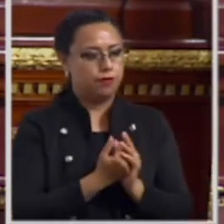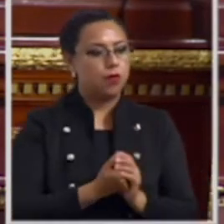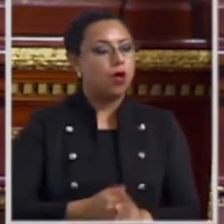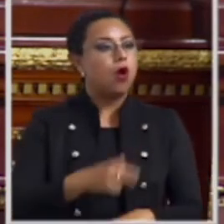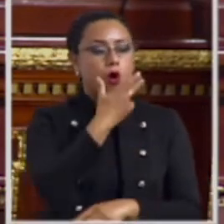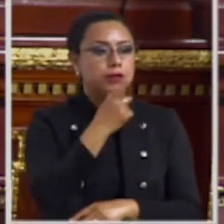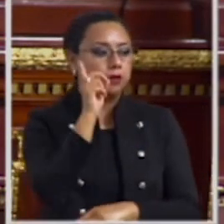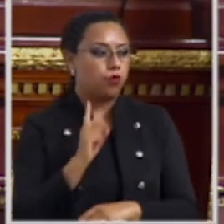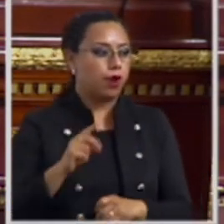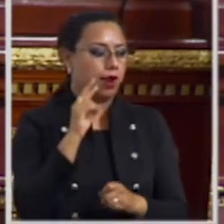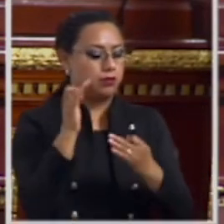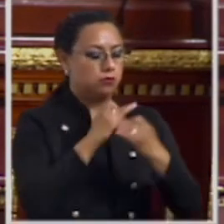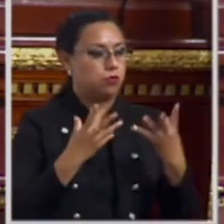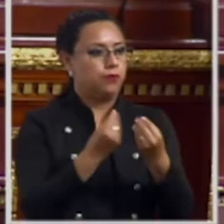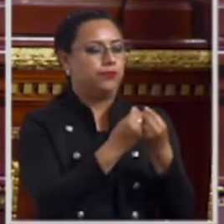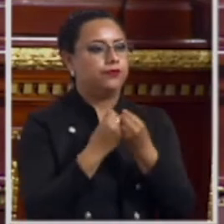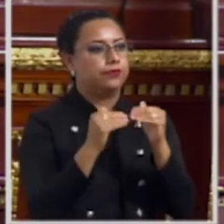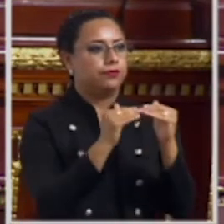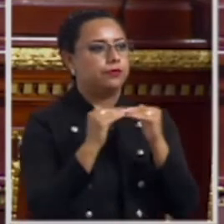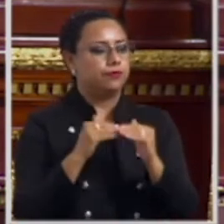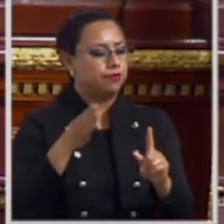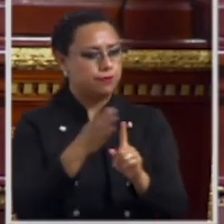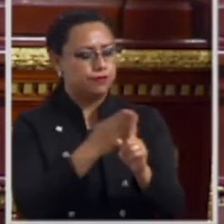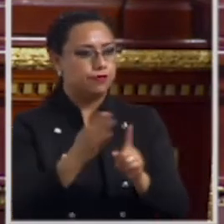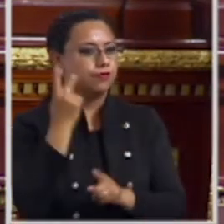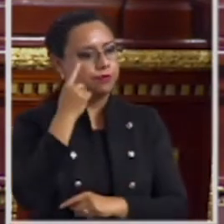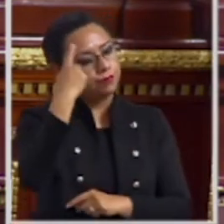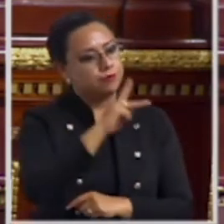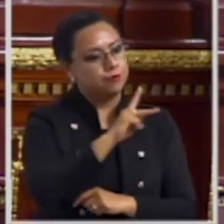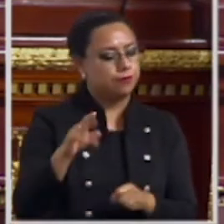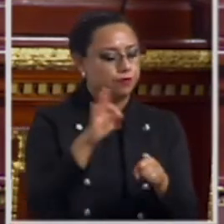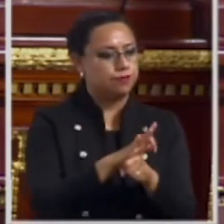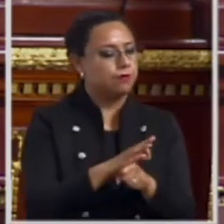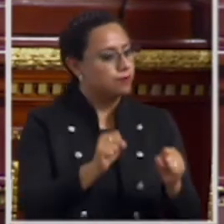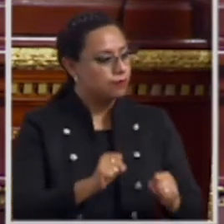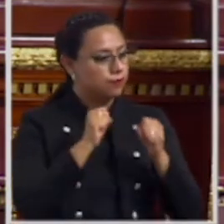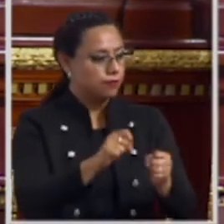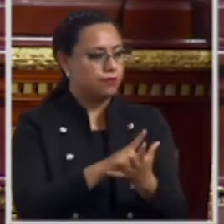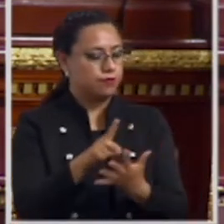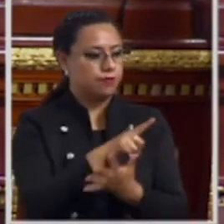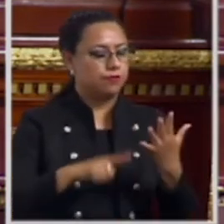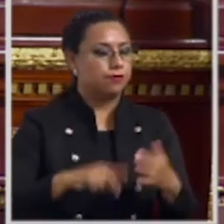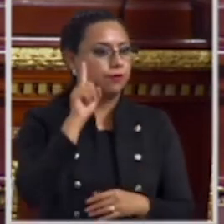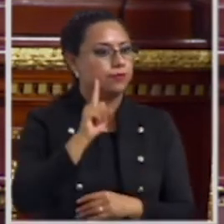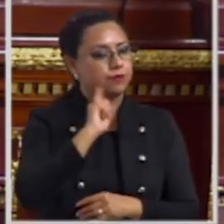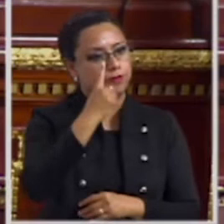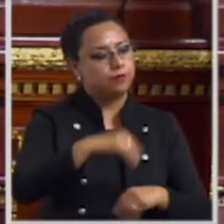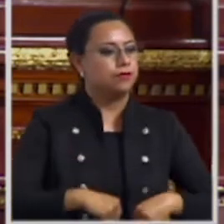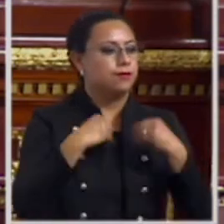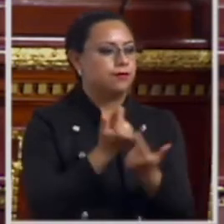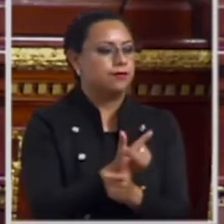orienten las políticas públicas para reconocer, promover, proteger y garantizar el derecho de las mujeres a una vida libre de